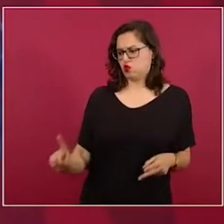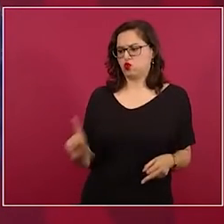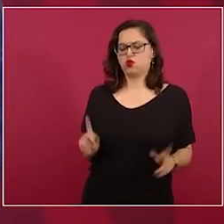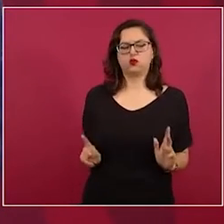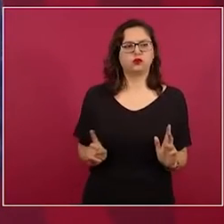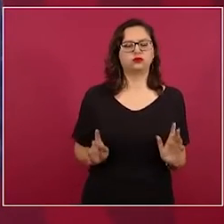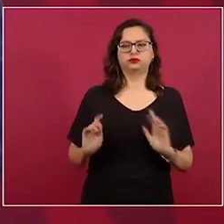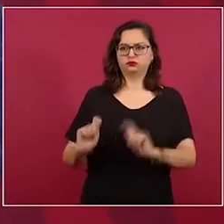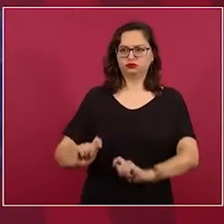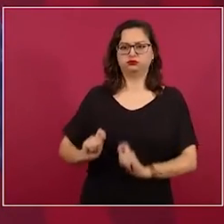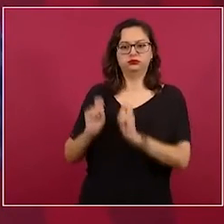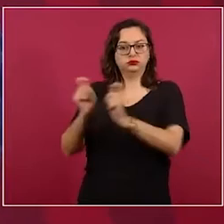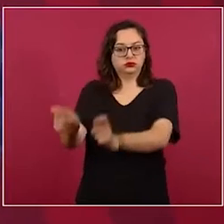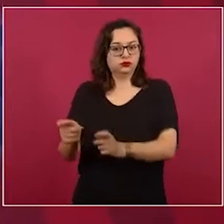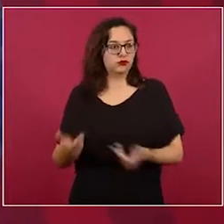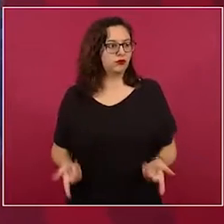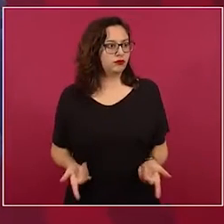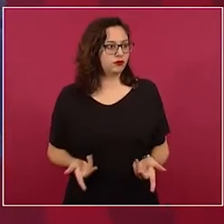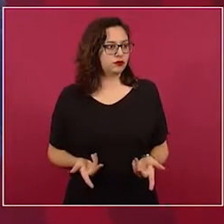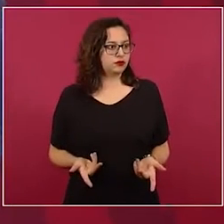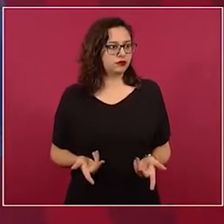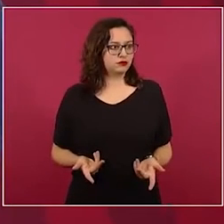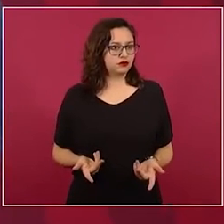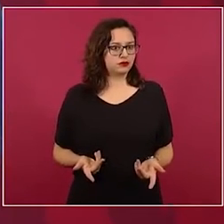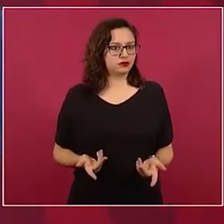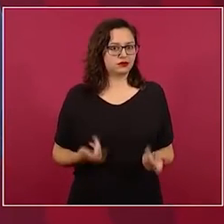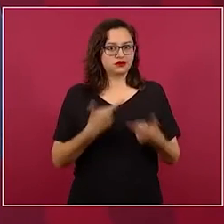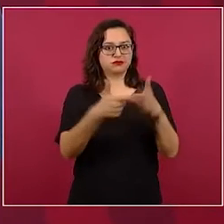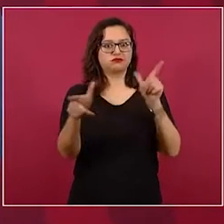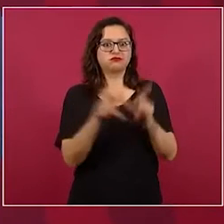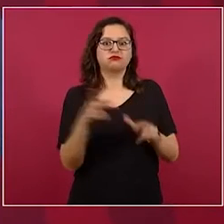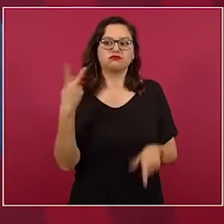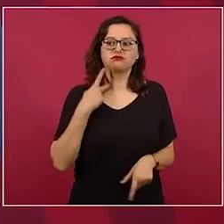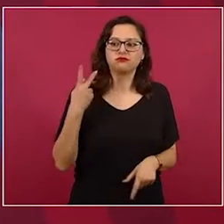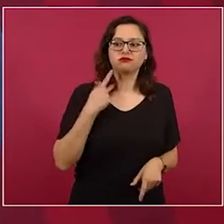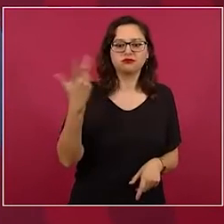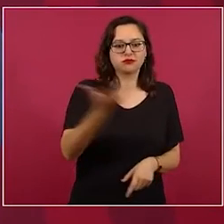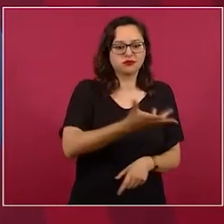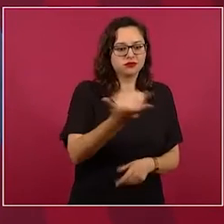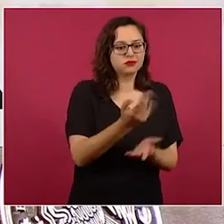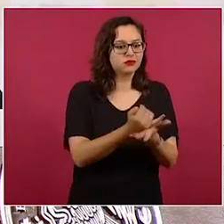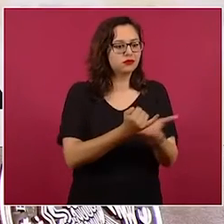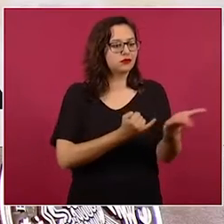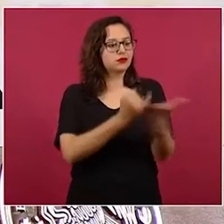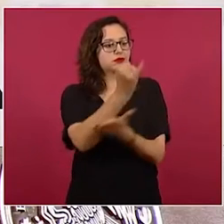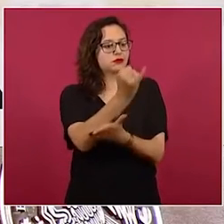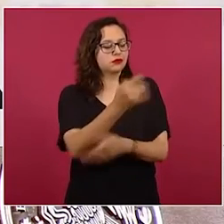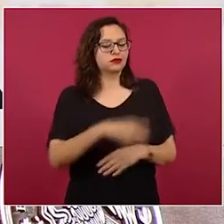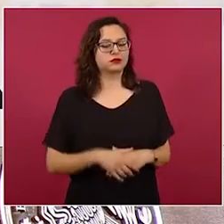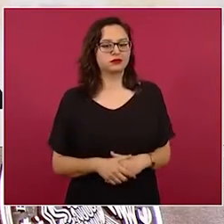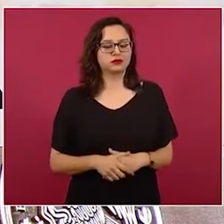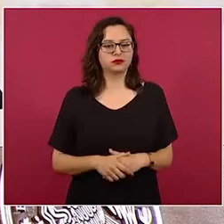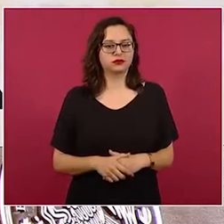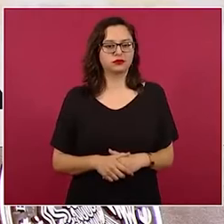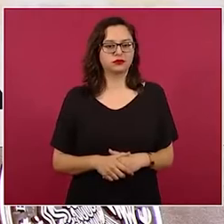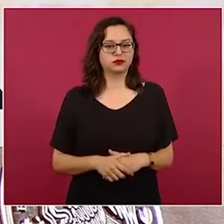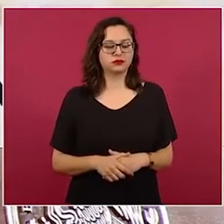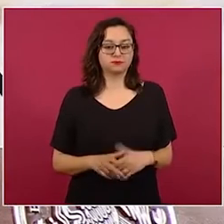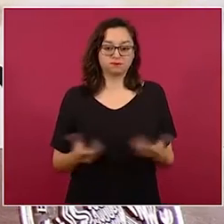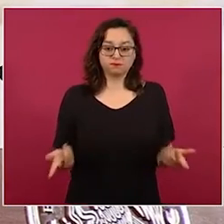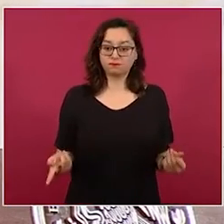actuando